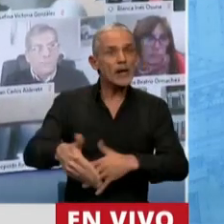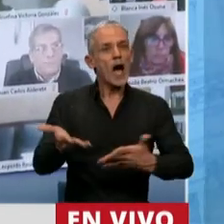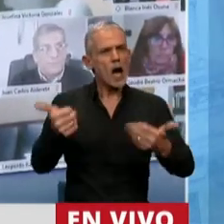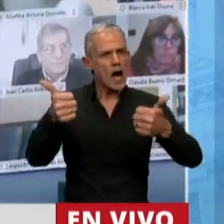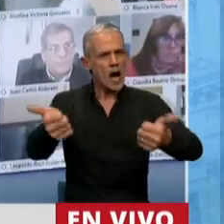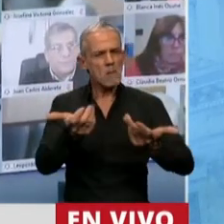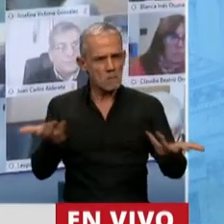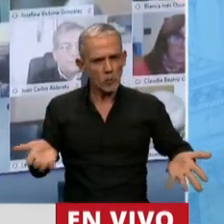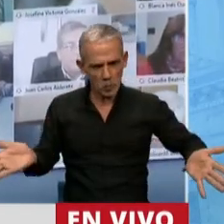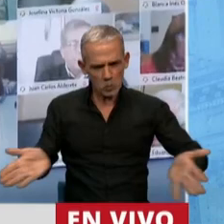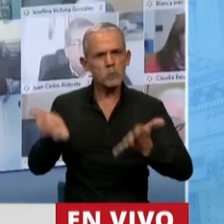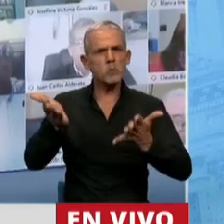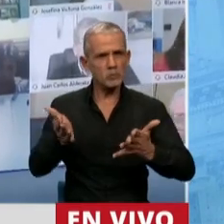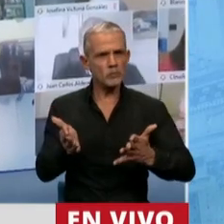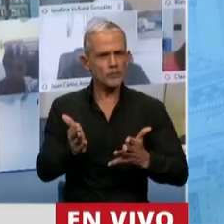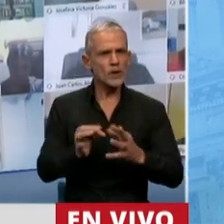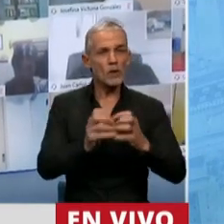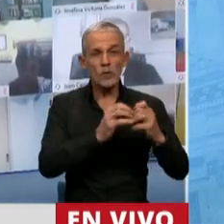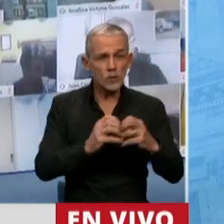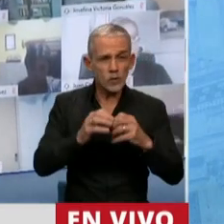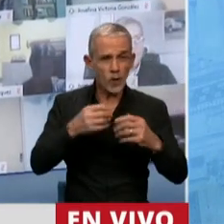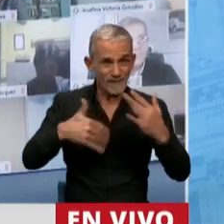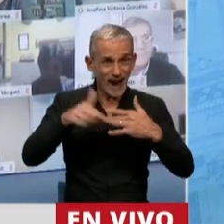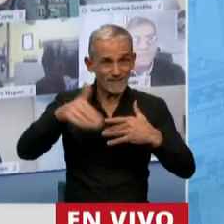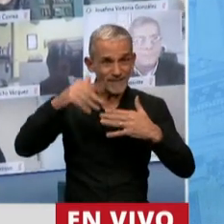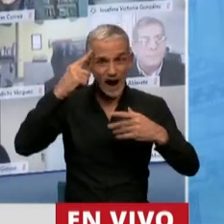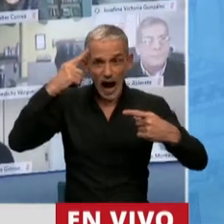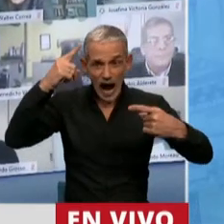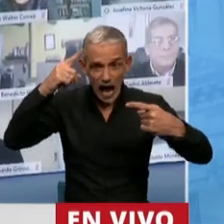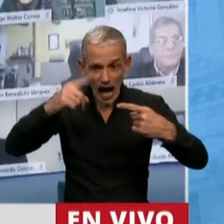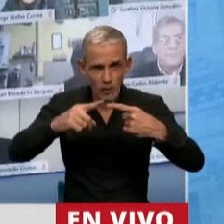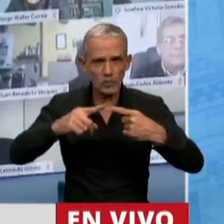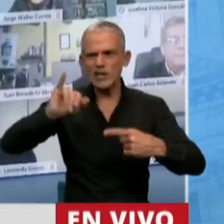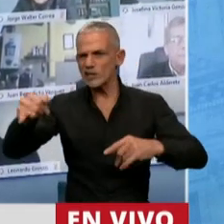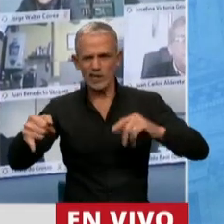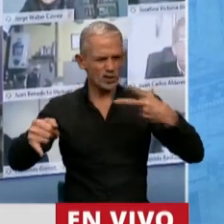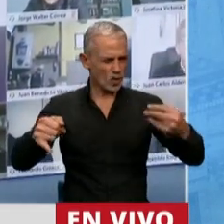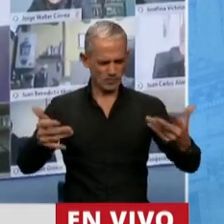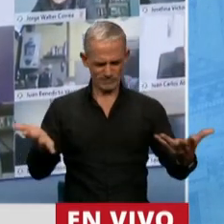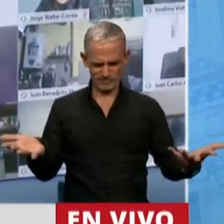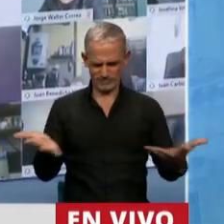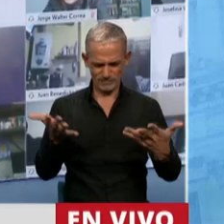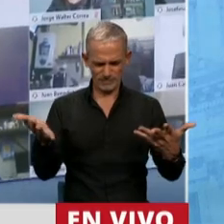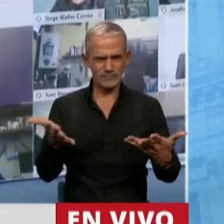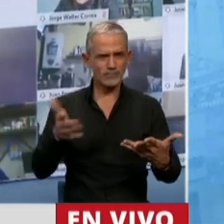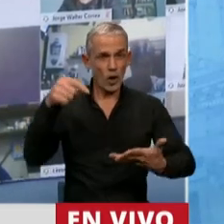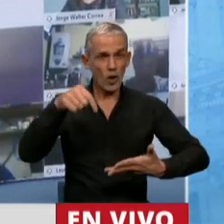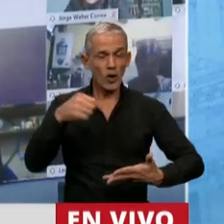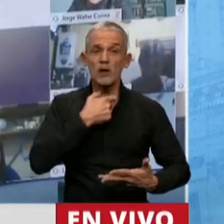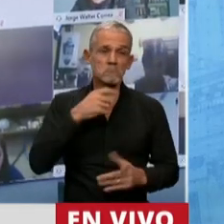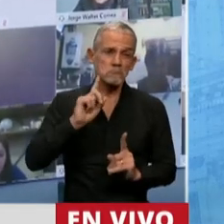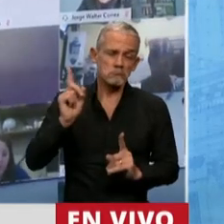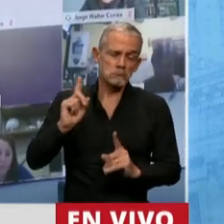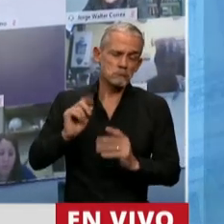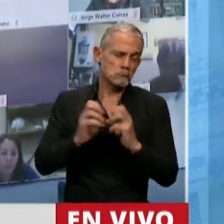consigna de querer plantear de que algunos quieren sesionar y otros no. Hoy, quienes no han querido